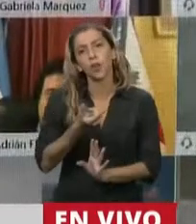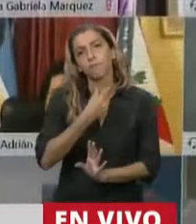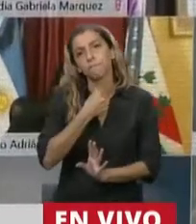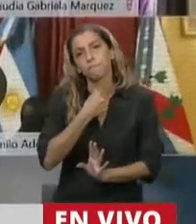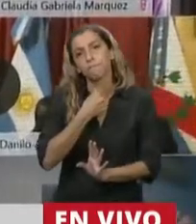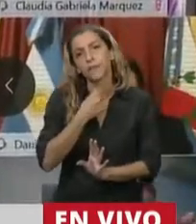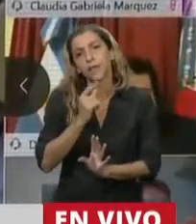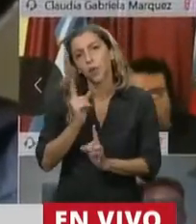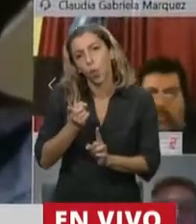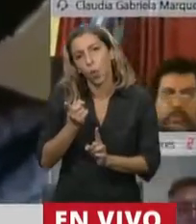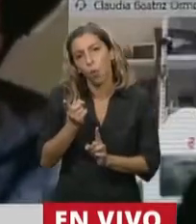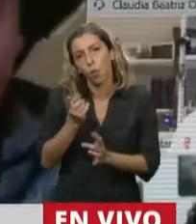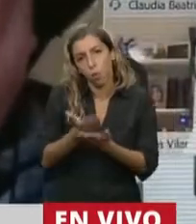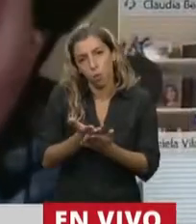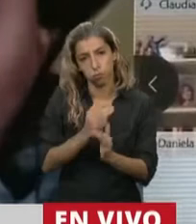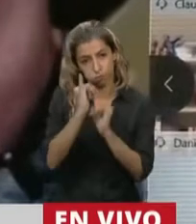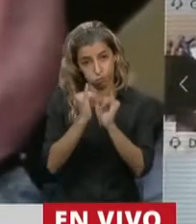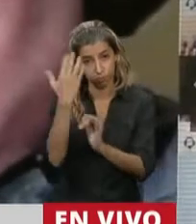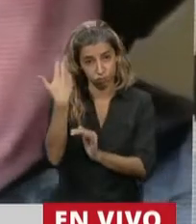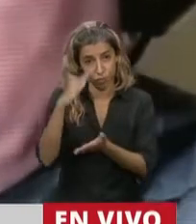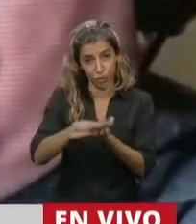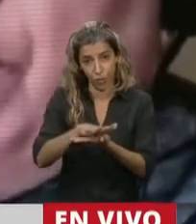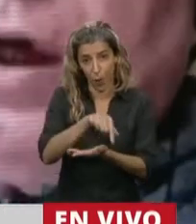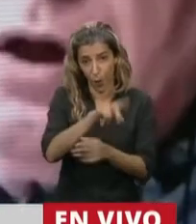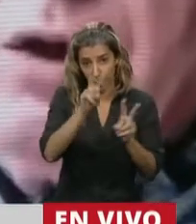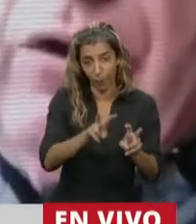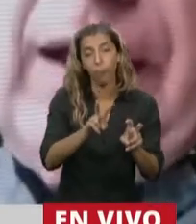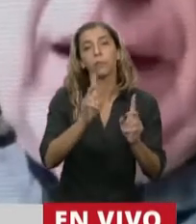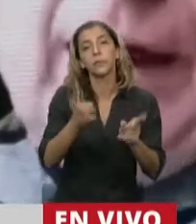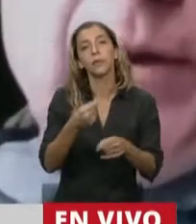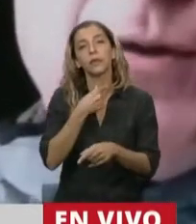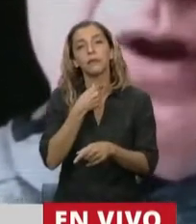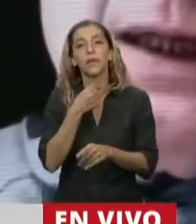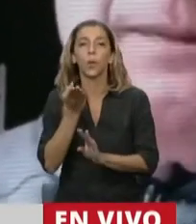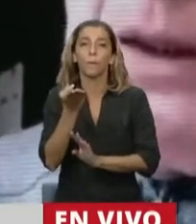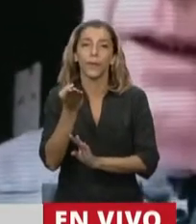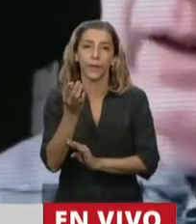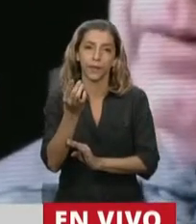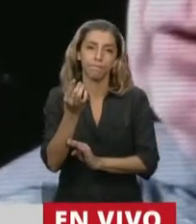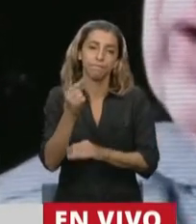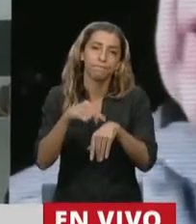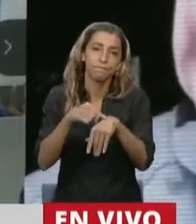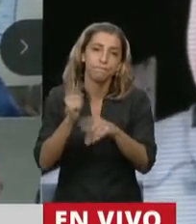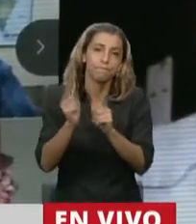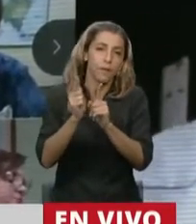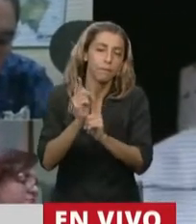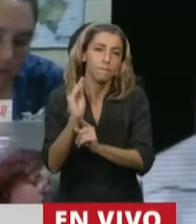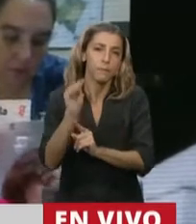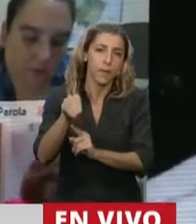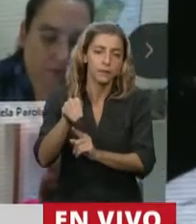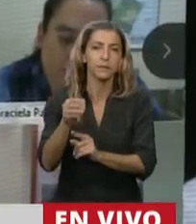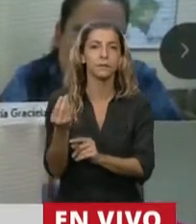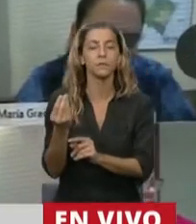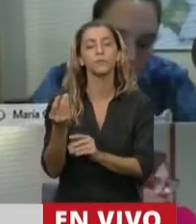de un par de minutos más, porque no quiero dejar pasar la oportunidad respecto de algunas situaciones que se han generado